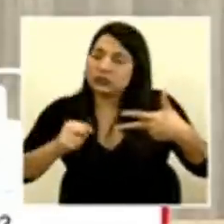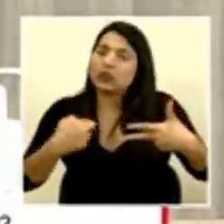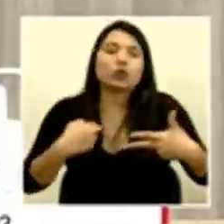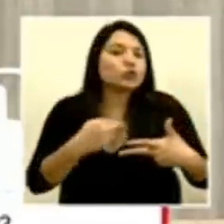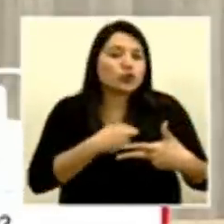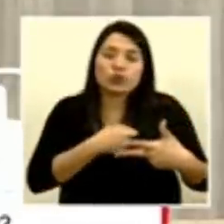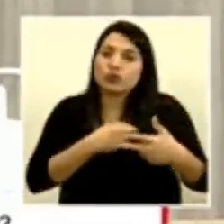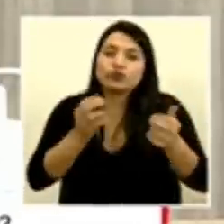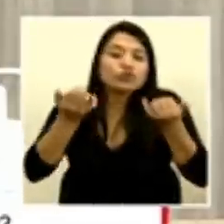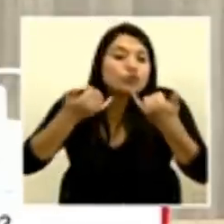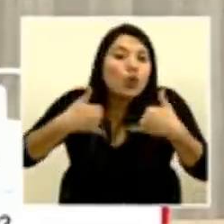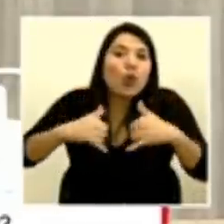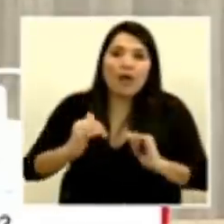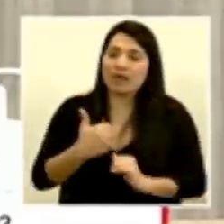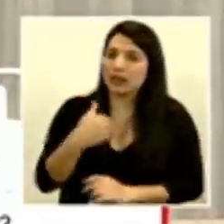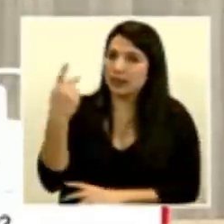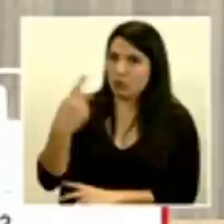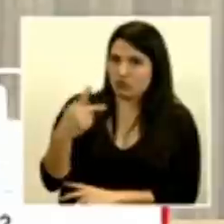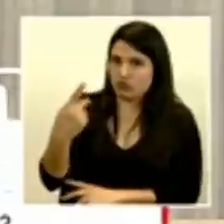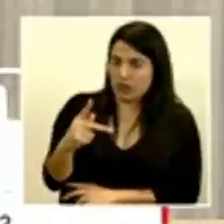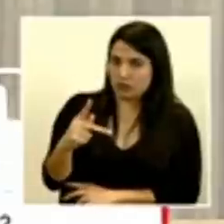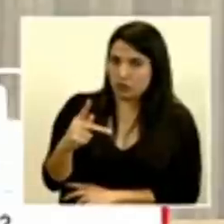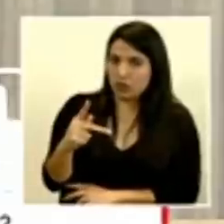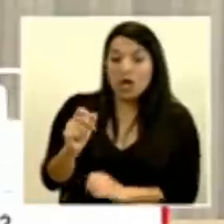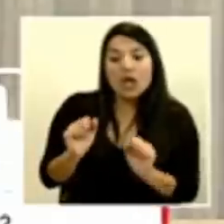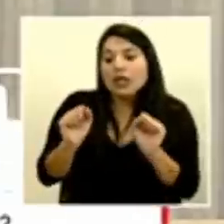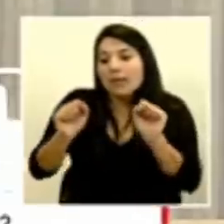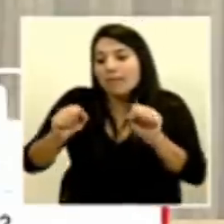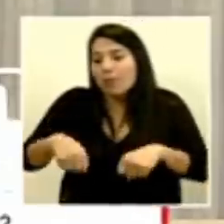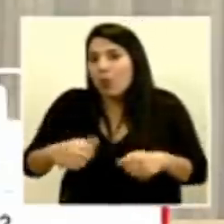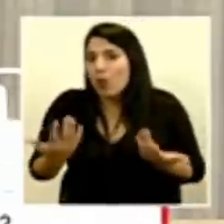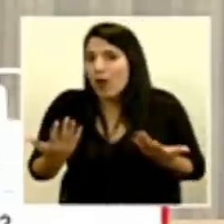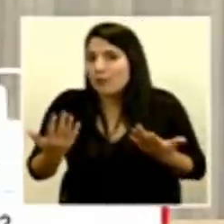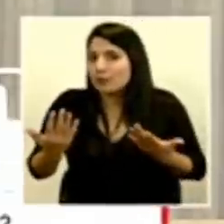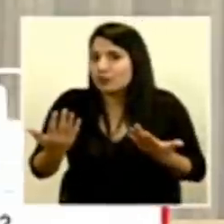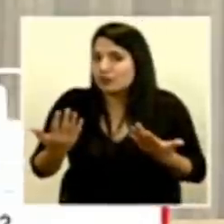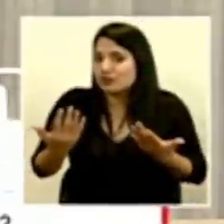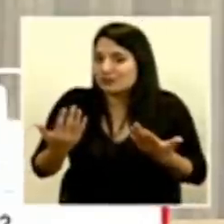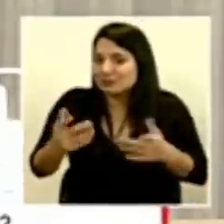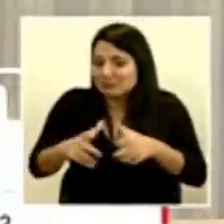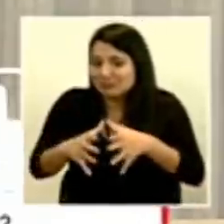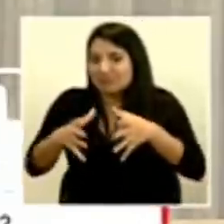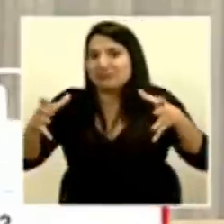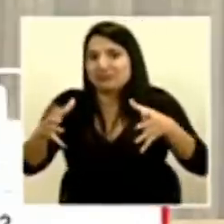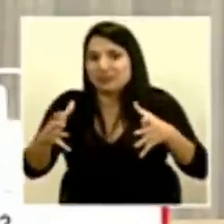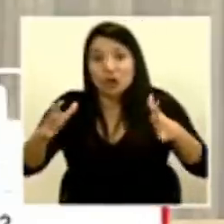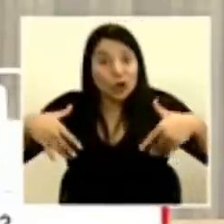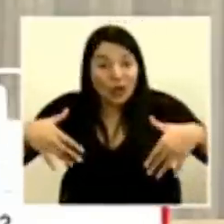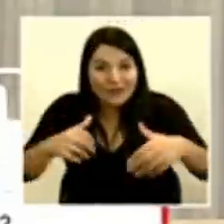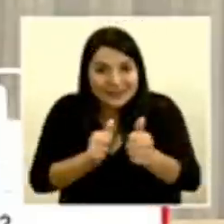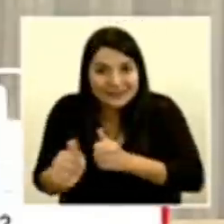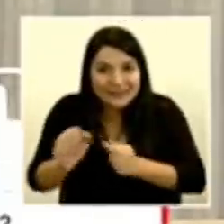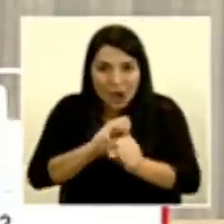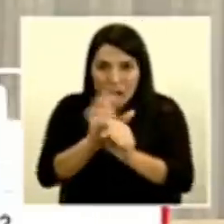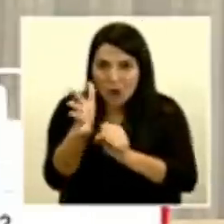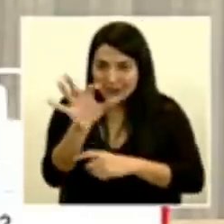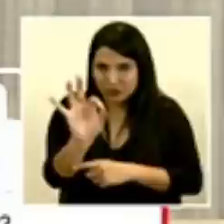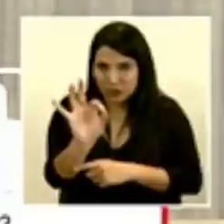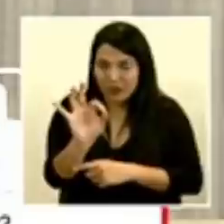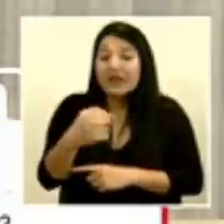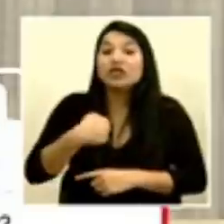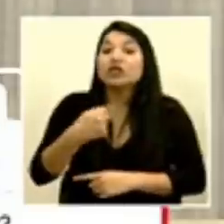en riesgo en riesgo de que podamos tener un escenario no lo hemos superado y eso lo explico porque en este momento